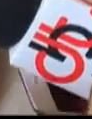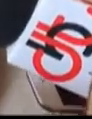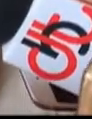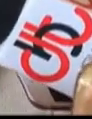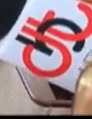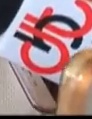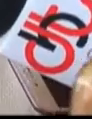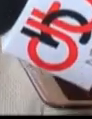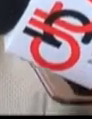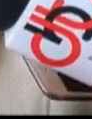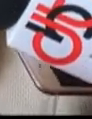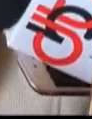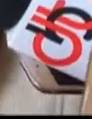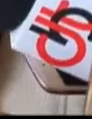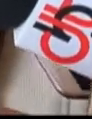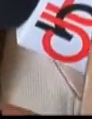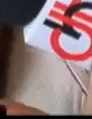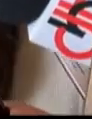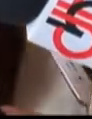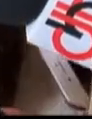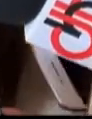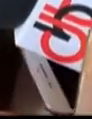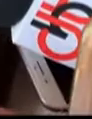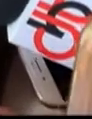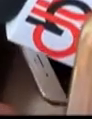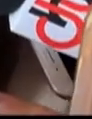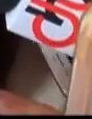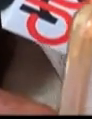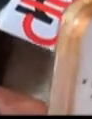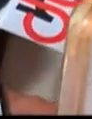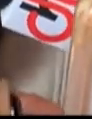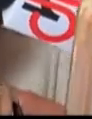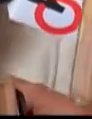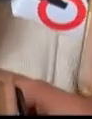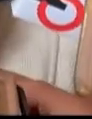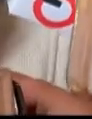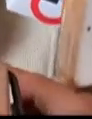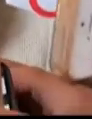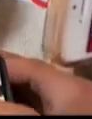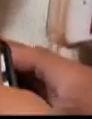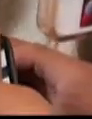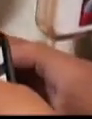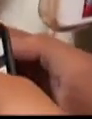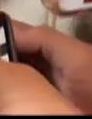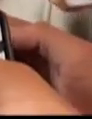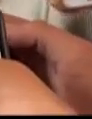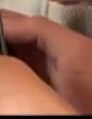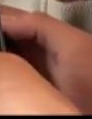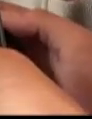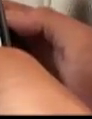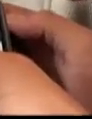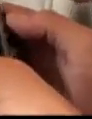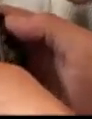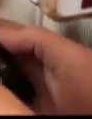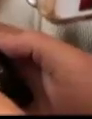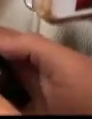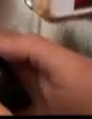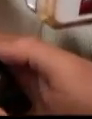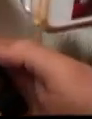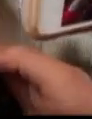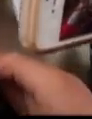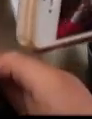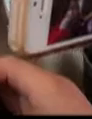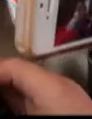una verdadera etapa de transformación del deporte mexicano y que logremos impulsar y hacer, pues otra cara, una cara nueva del